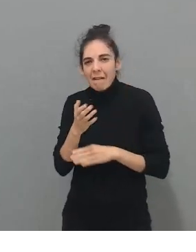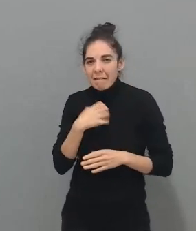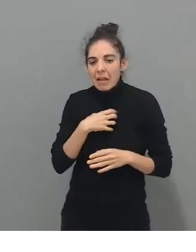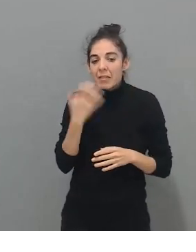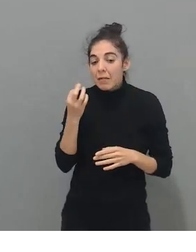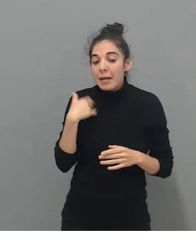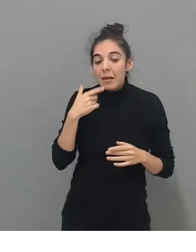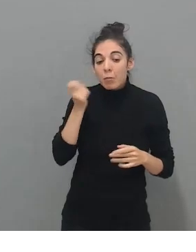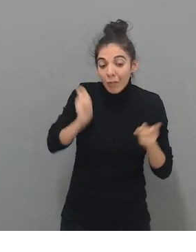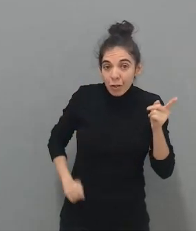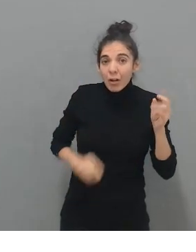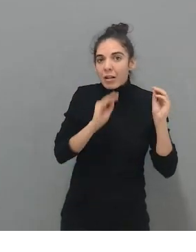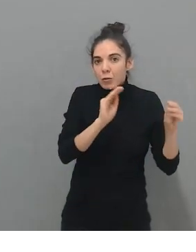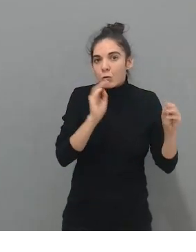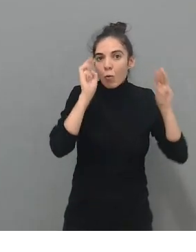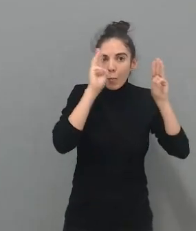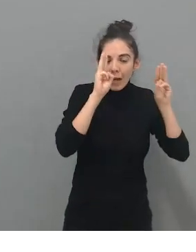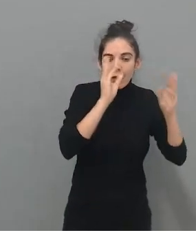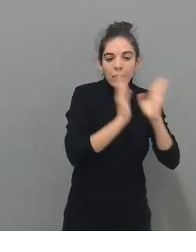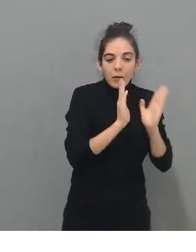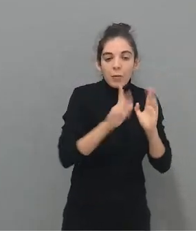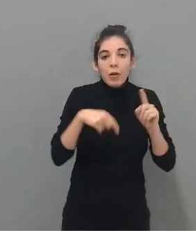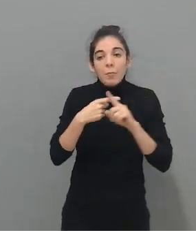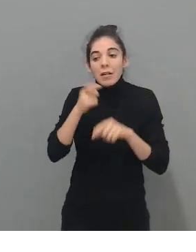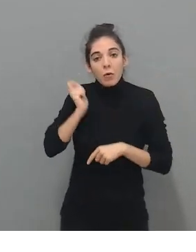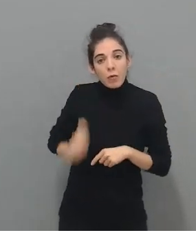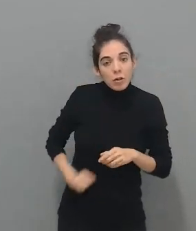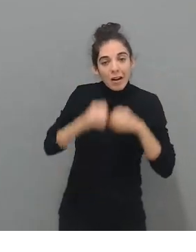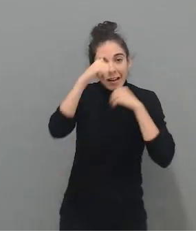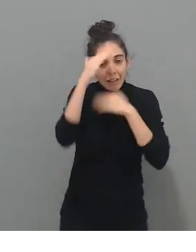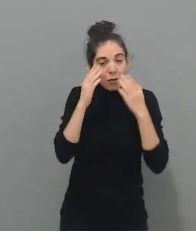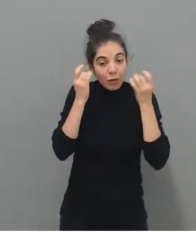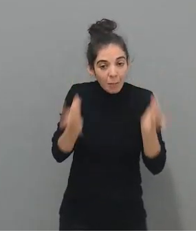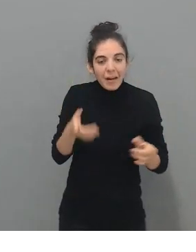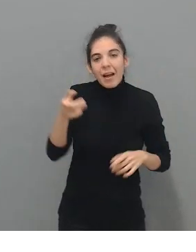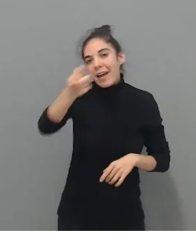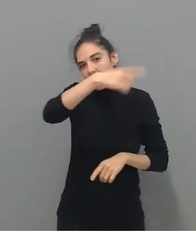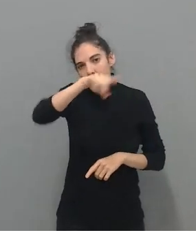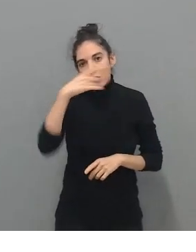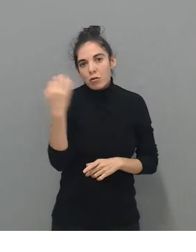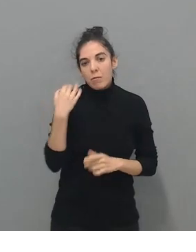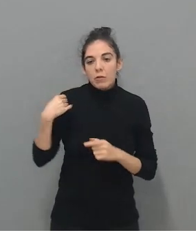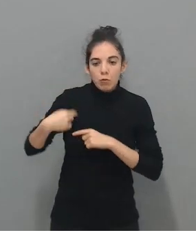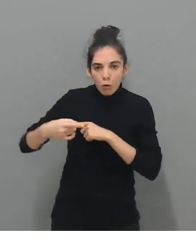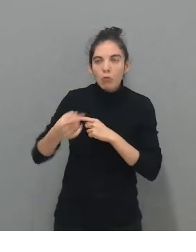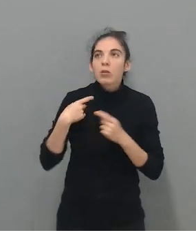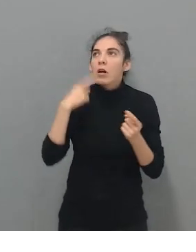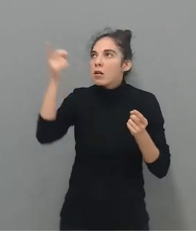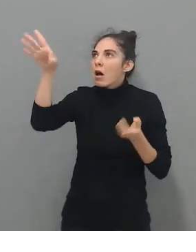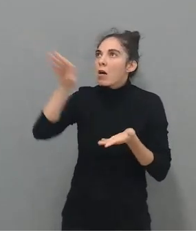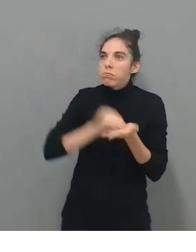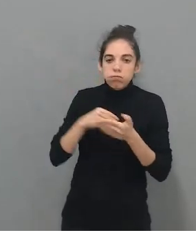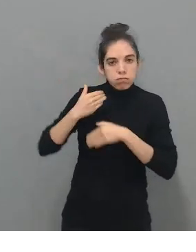terapéutica y los profesionales de atención temprana son los que tienen que llevar a cabo en su día a día este tipo de actividades. Hemos